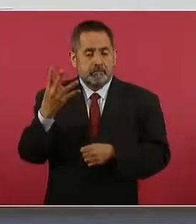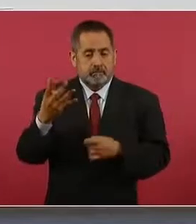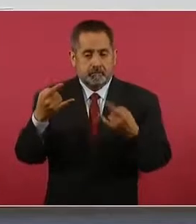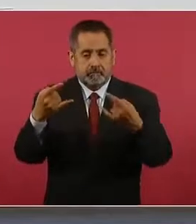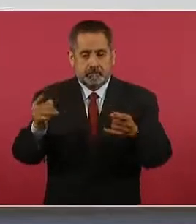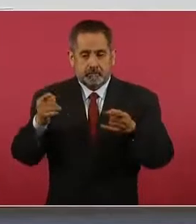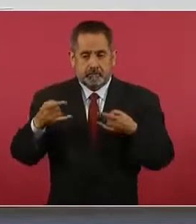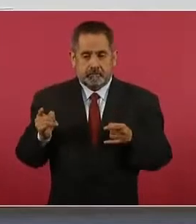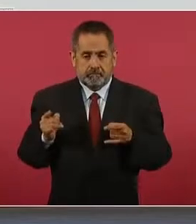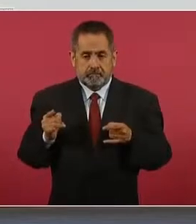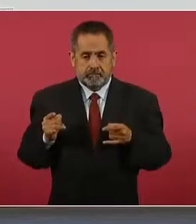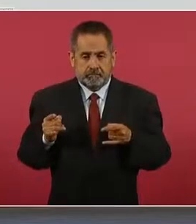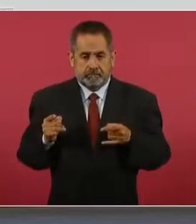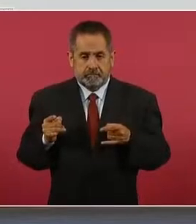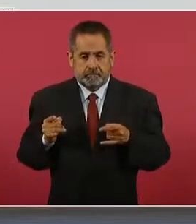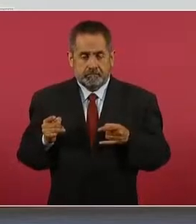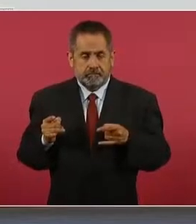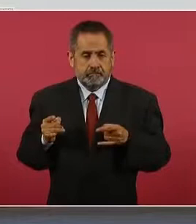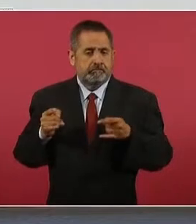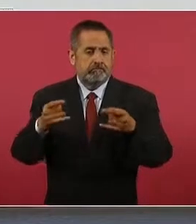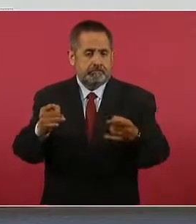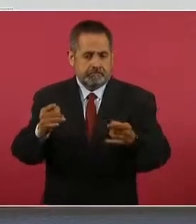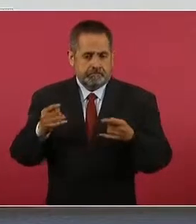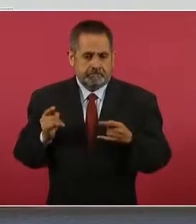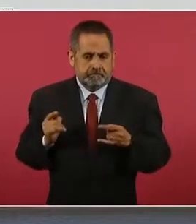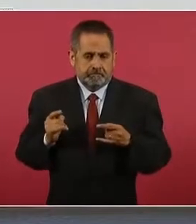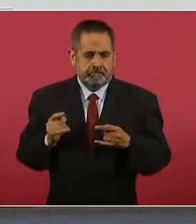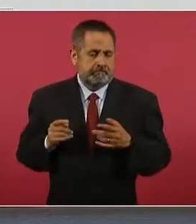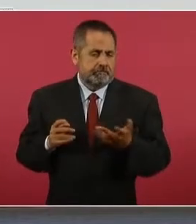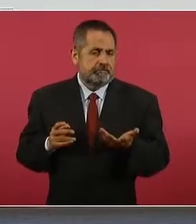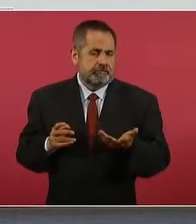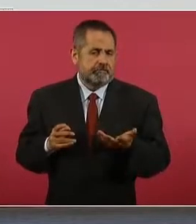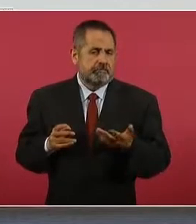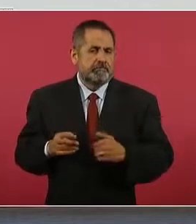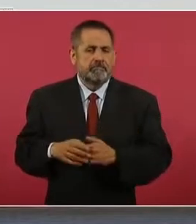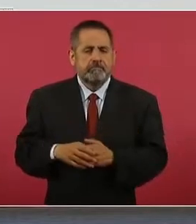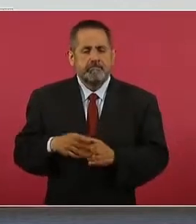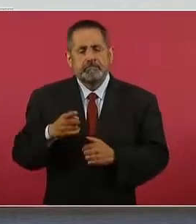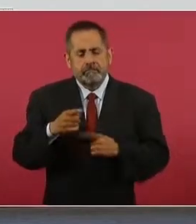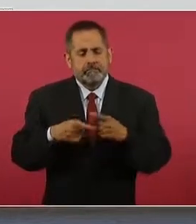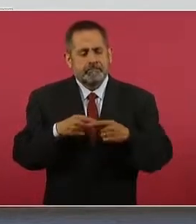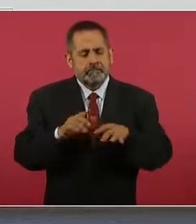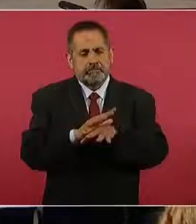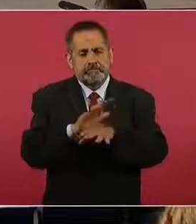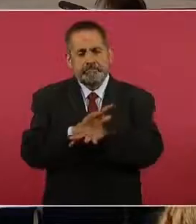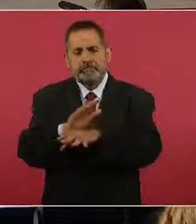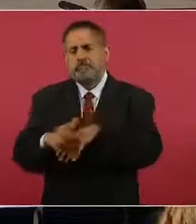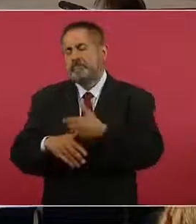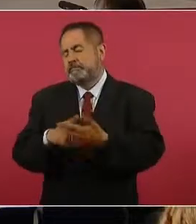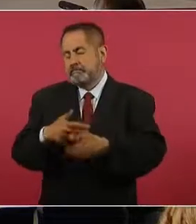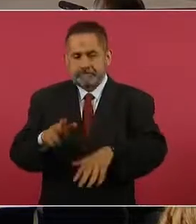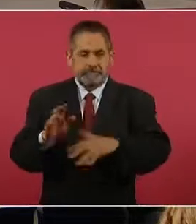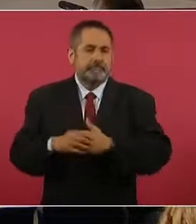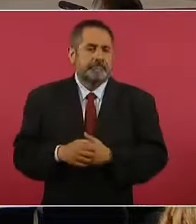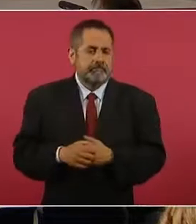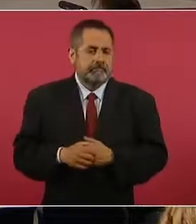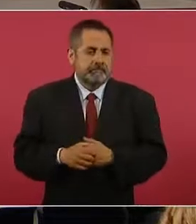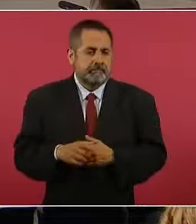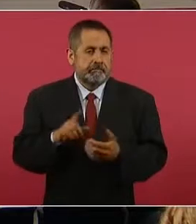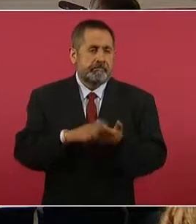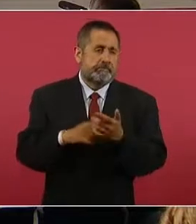y ahí empezó a cambiar. Pero bueno, hablo de